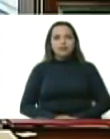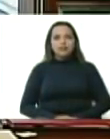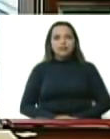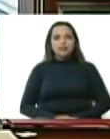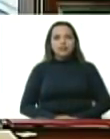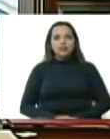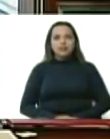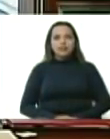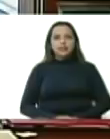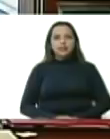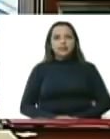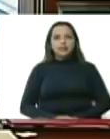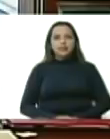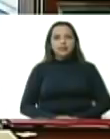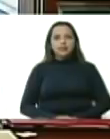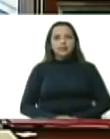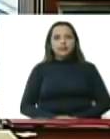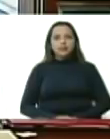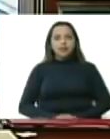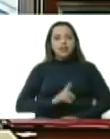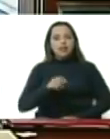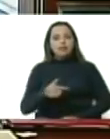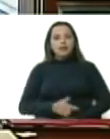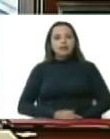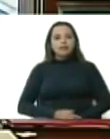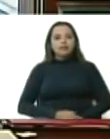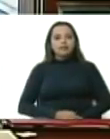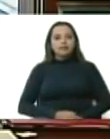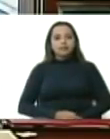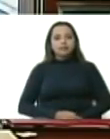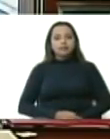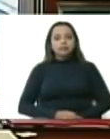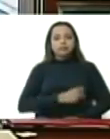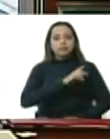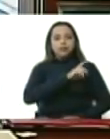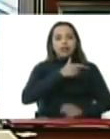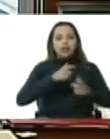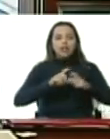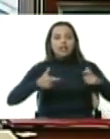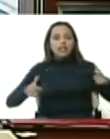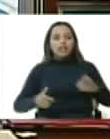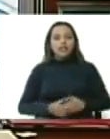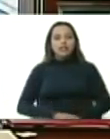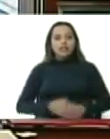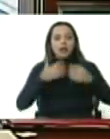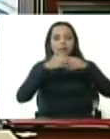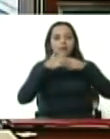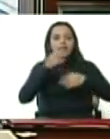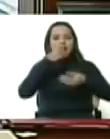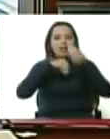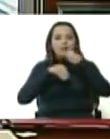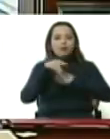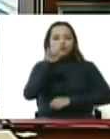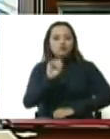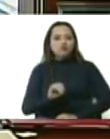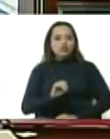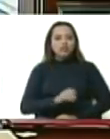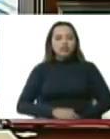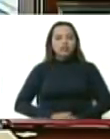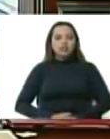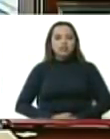y Alexander Ferrer gerente general de la empresa de alimentos de occidentes